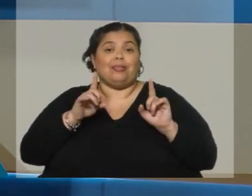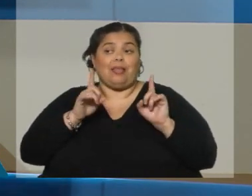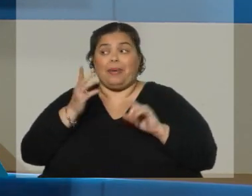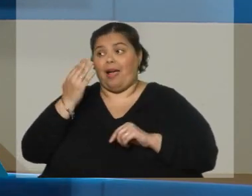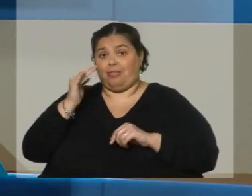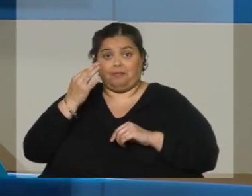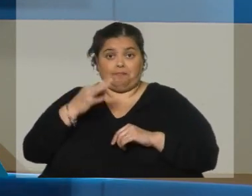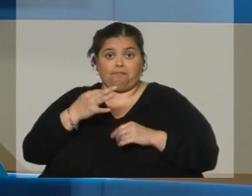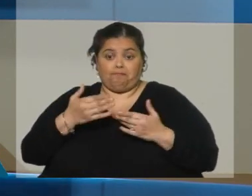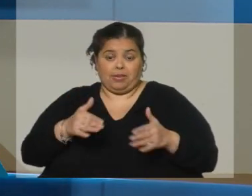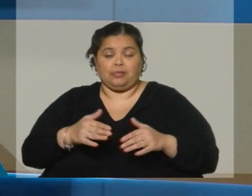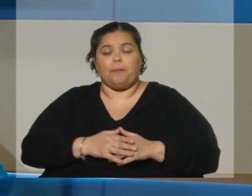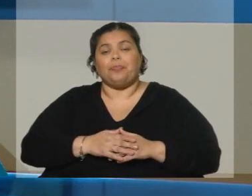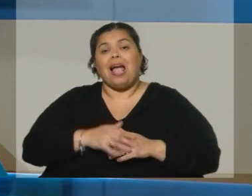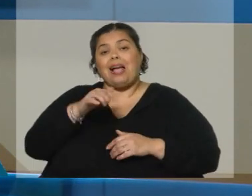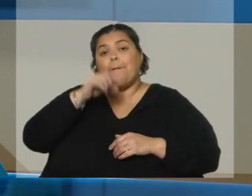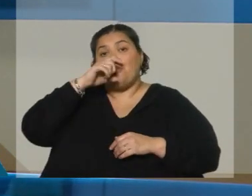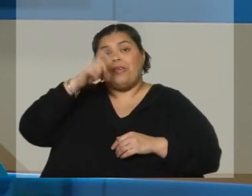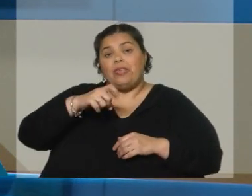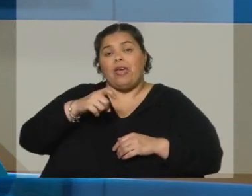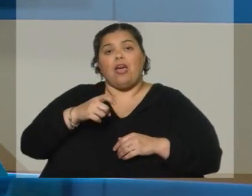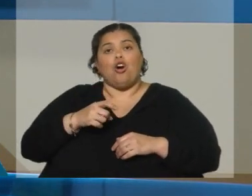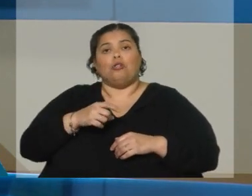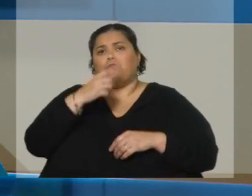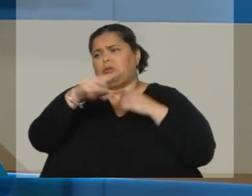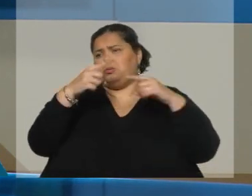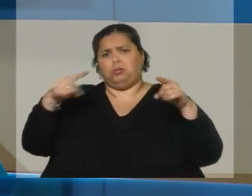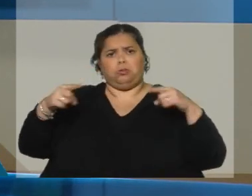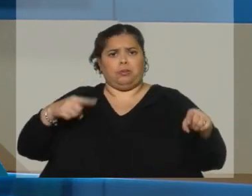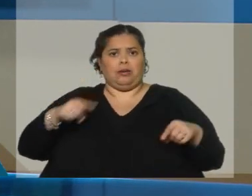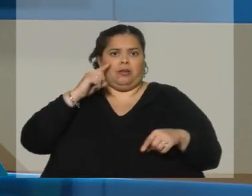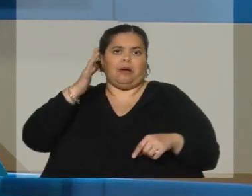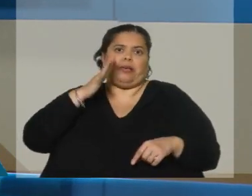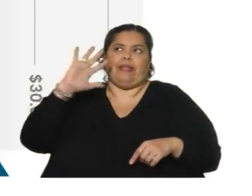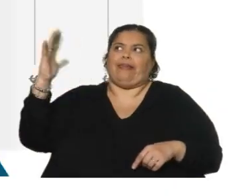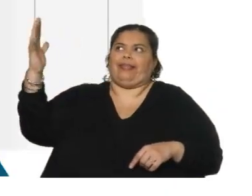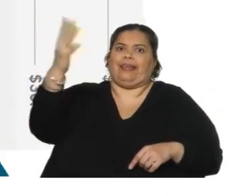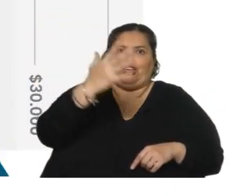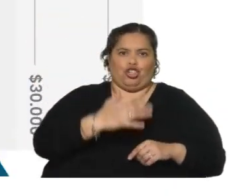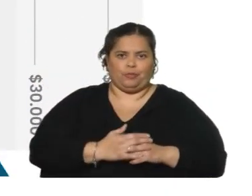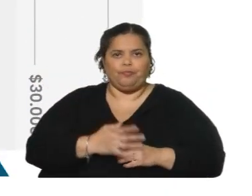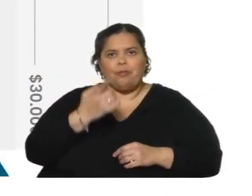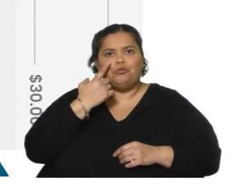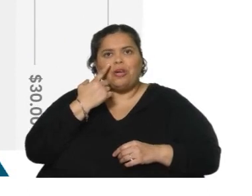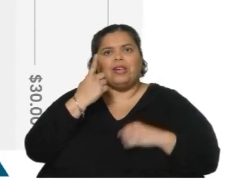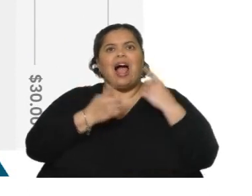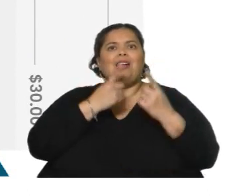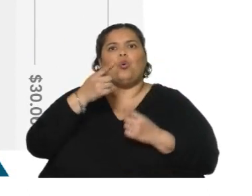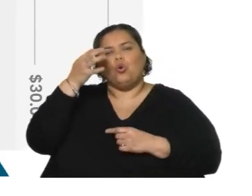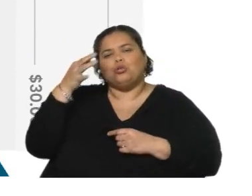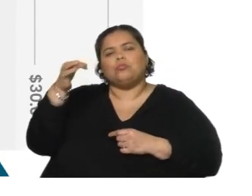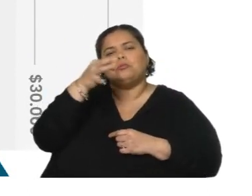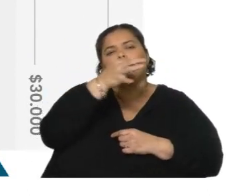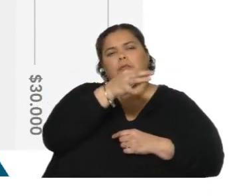a esta parte. Ahora, si Montevideo es heterogéneo, se imaginan cómo es el interior, ¿no? Vamos a recorrer también ahora algunas localidades.